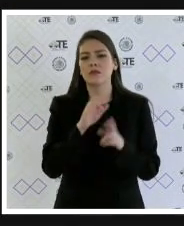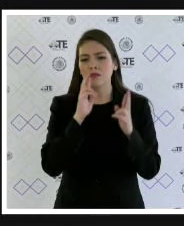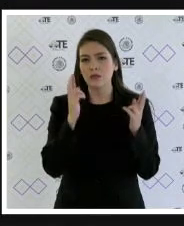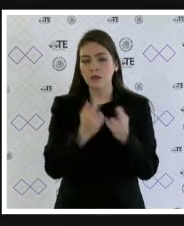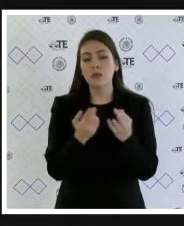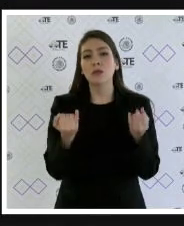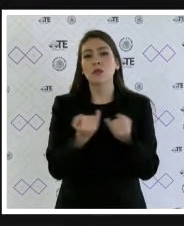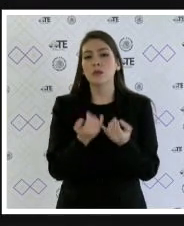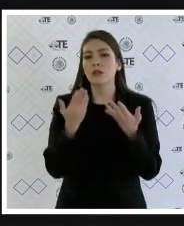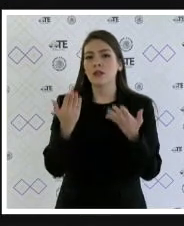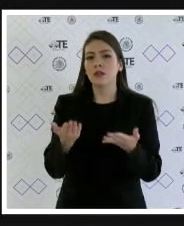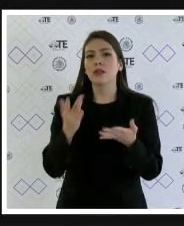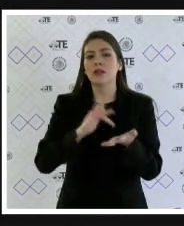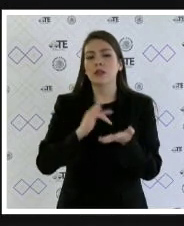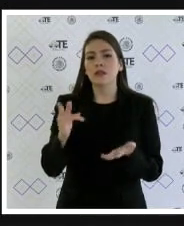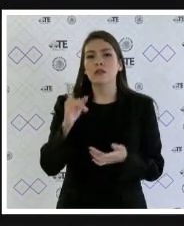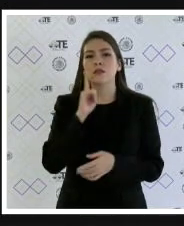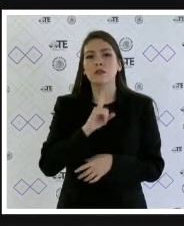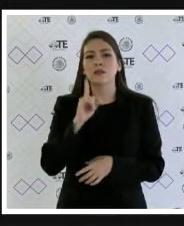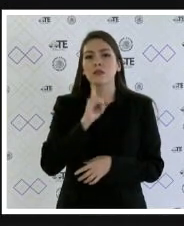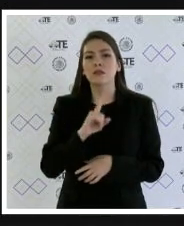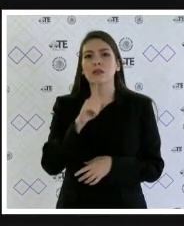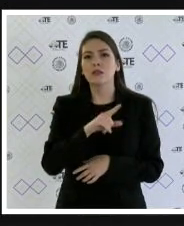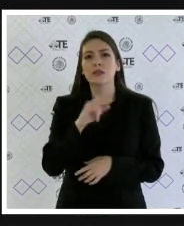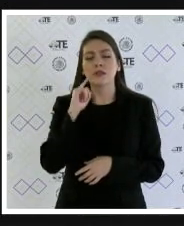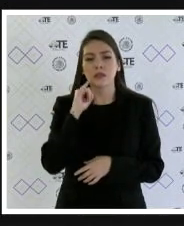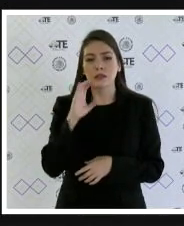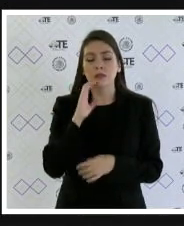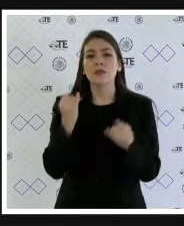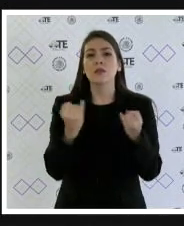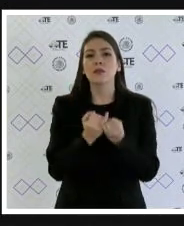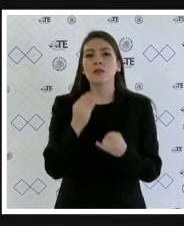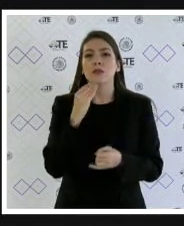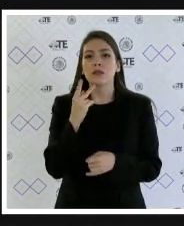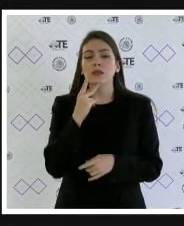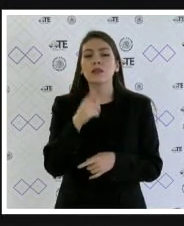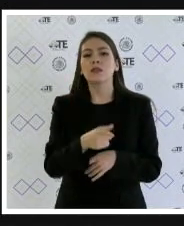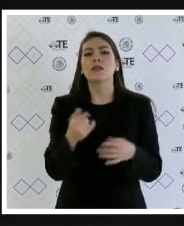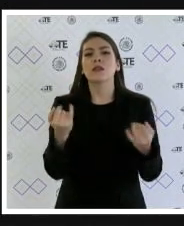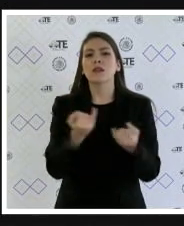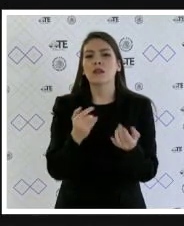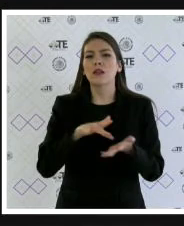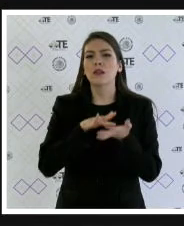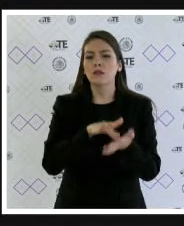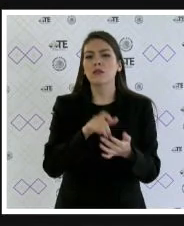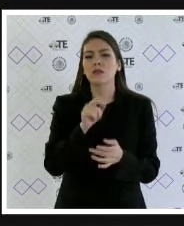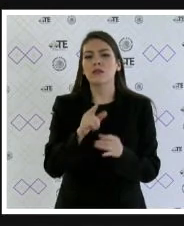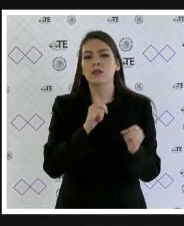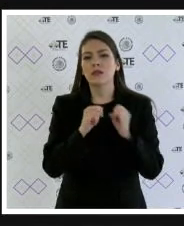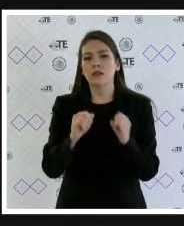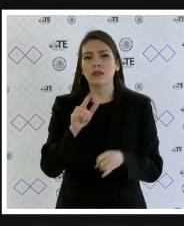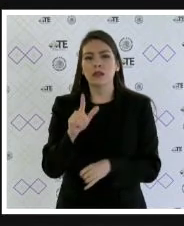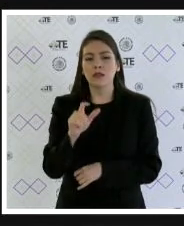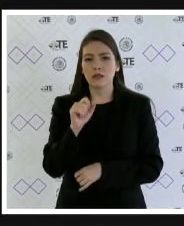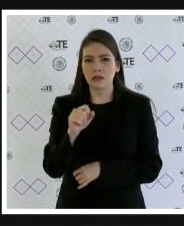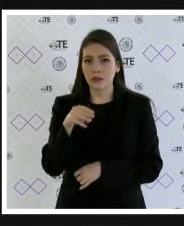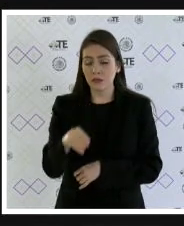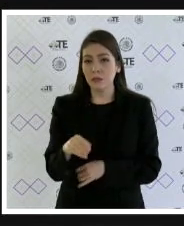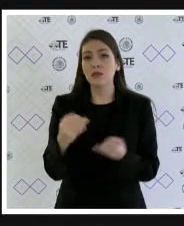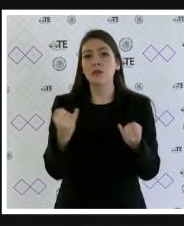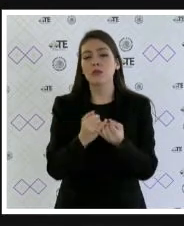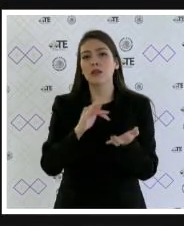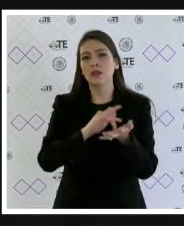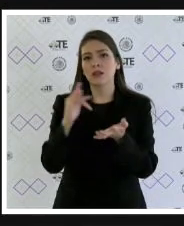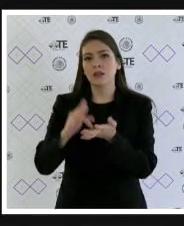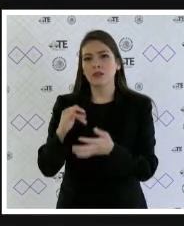también mi agradecimiento a Isabel Breña y a Karen Mendoza que nos apoyaron como intérpretes con la lengua de señas mexicana y a los medios